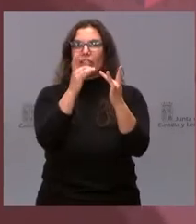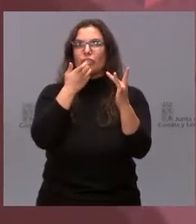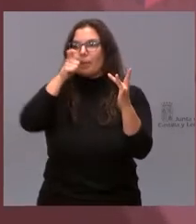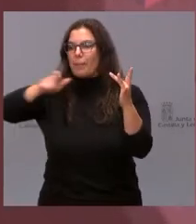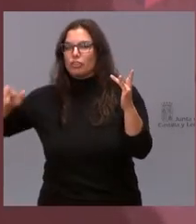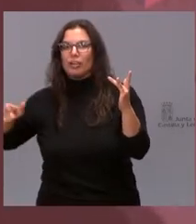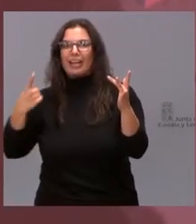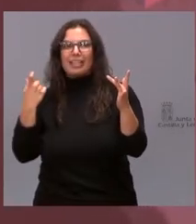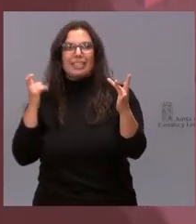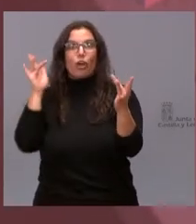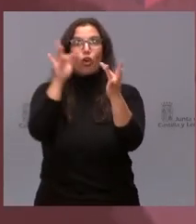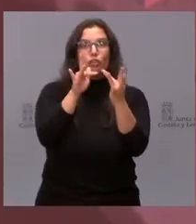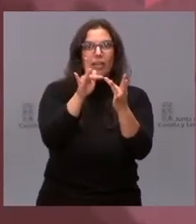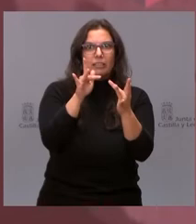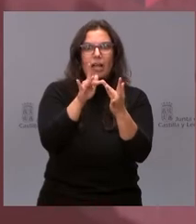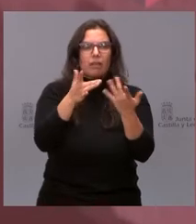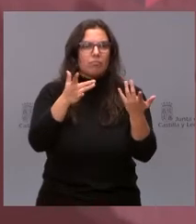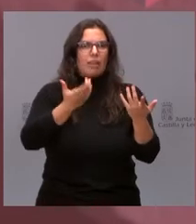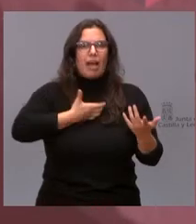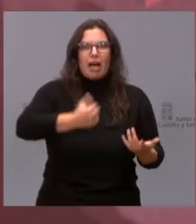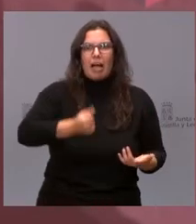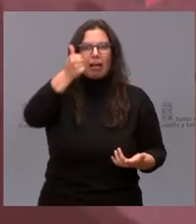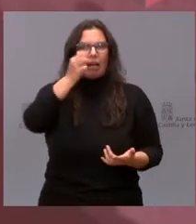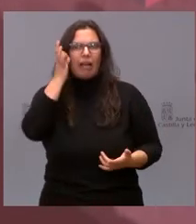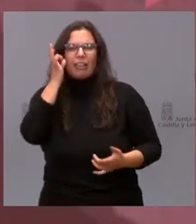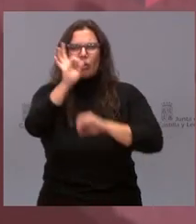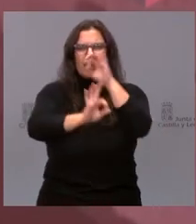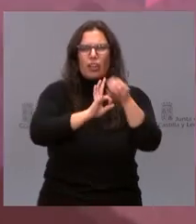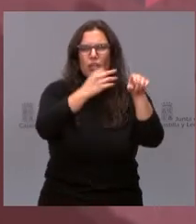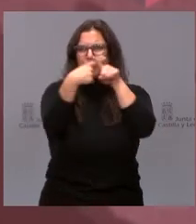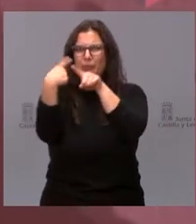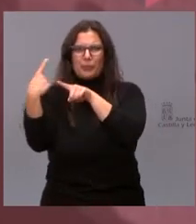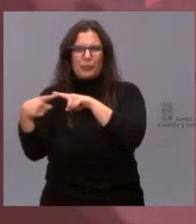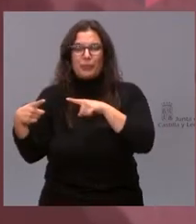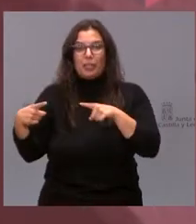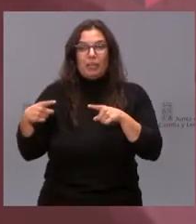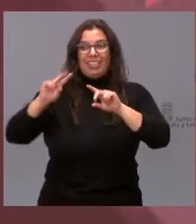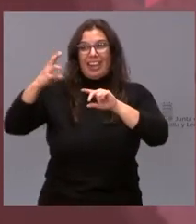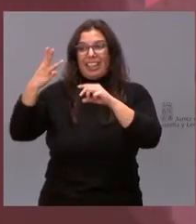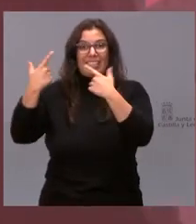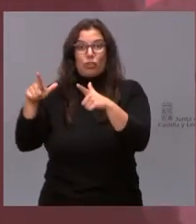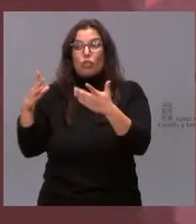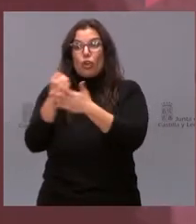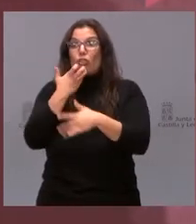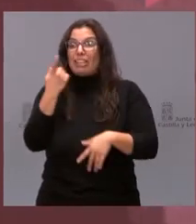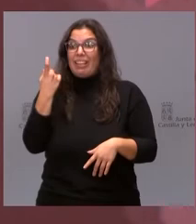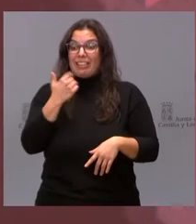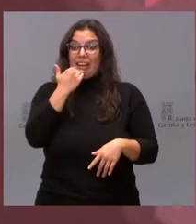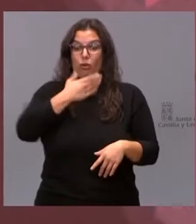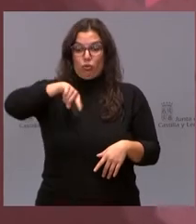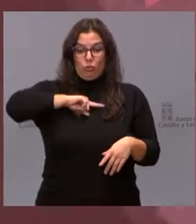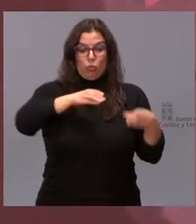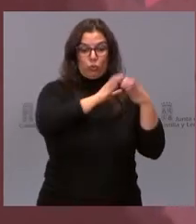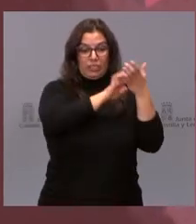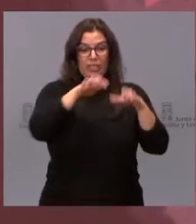alcaldes, de todas las organizaciones de todo tipo, sociales, el tercer sector, etcétera, y también de los